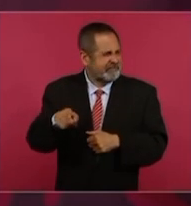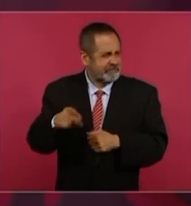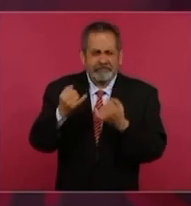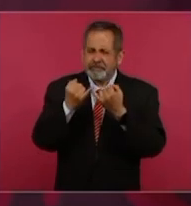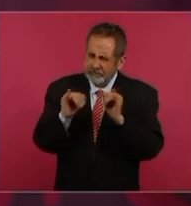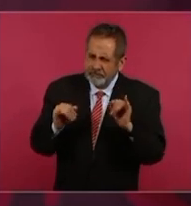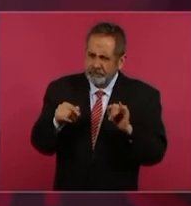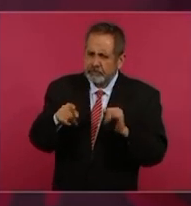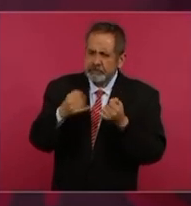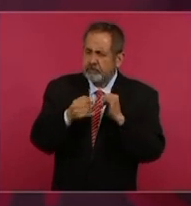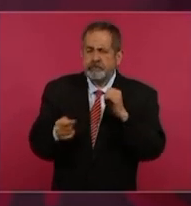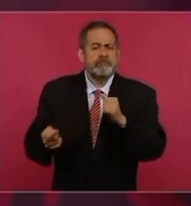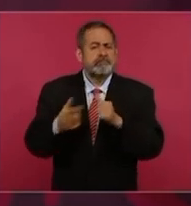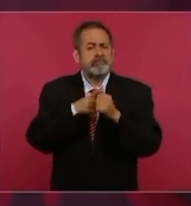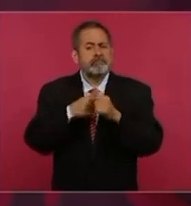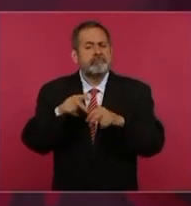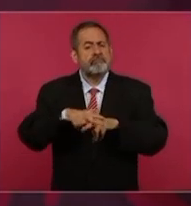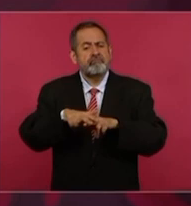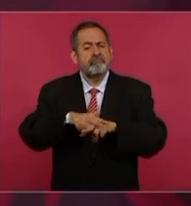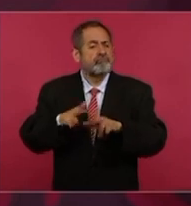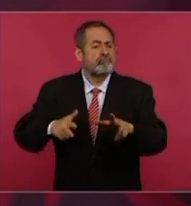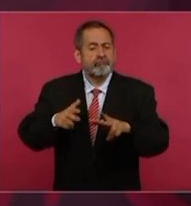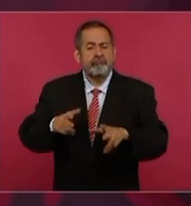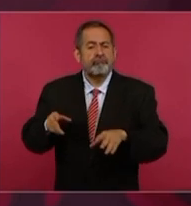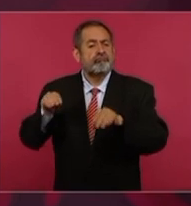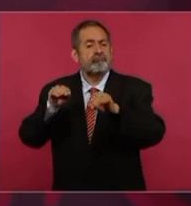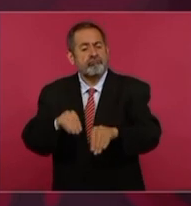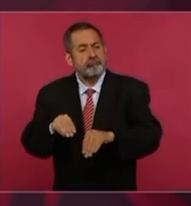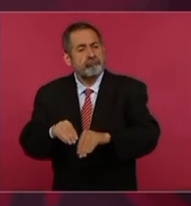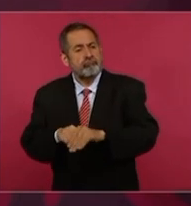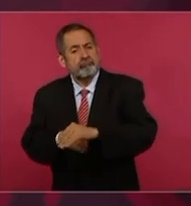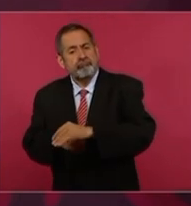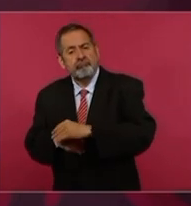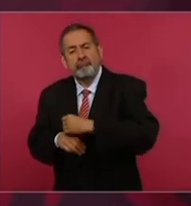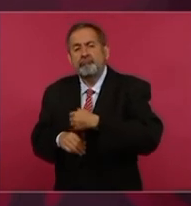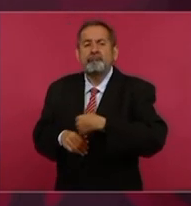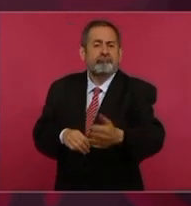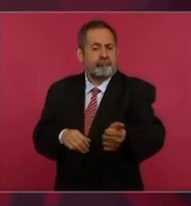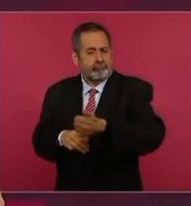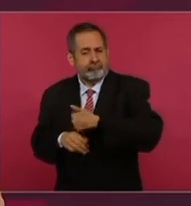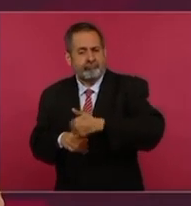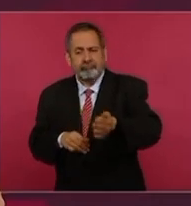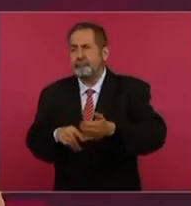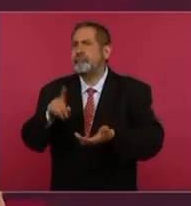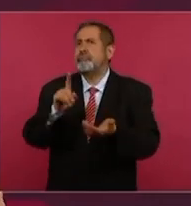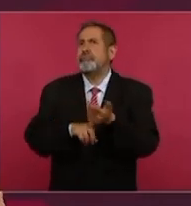del primer tren que fue en